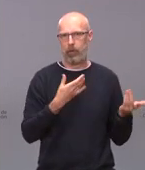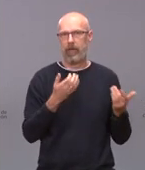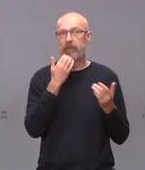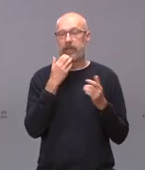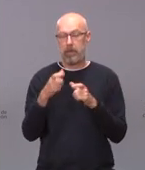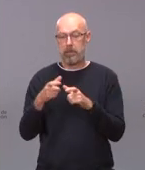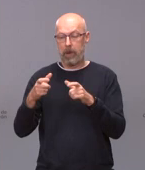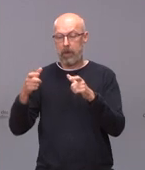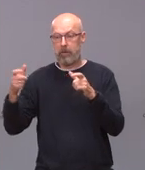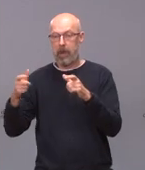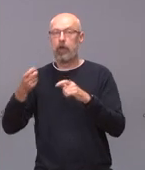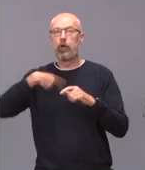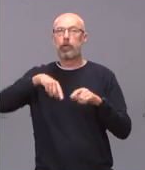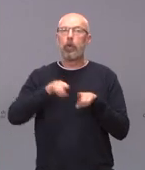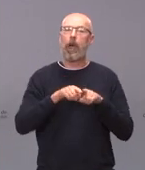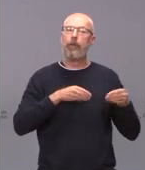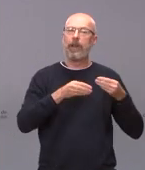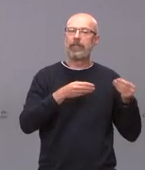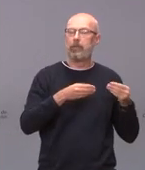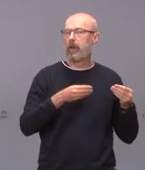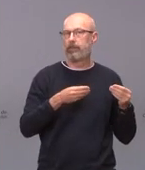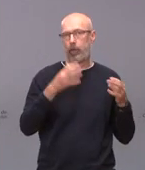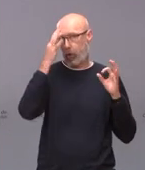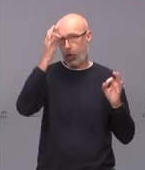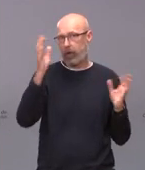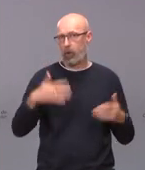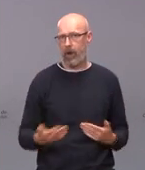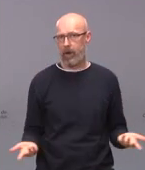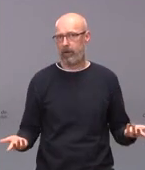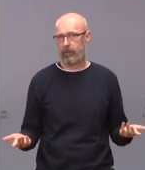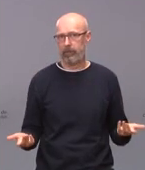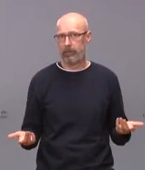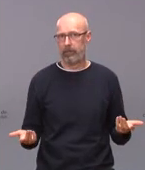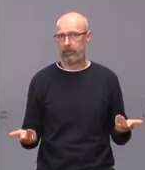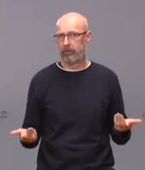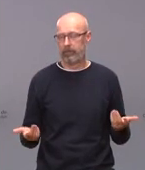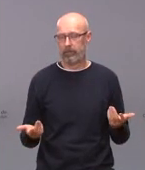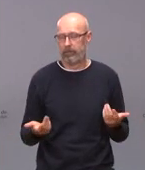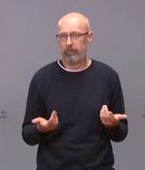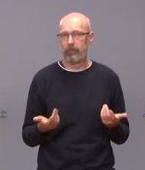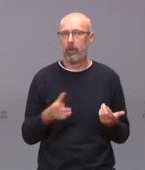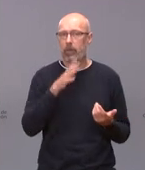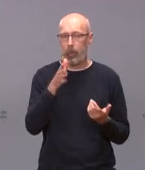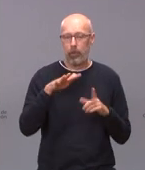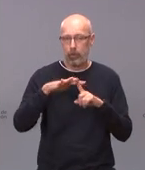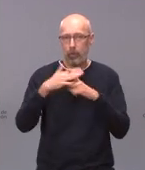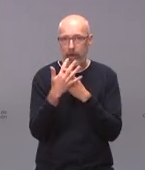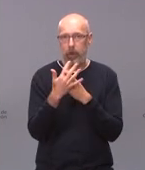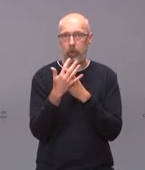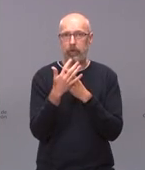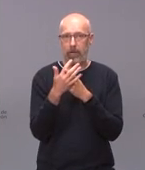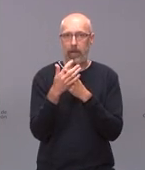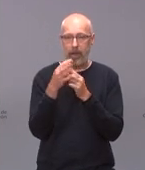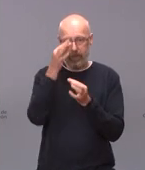tomáramos medidas de relajación no lo entendería nadie no tiene ningún sentido epidemiológico que en una situación de crecimiento de